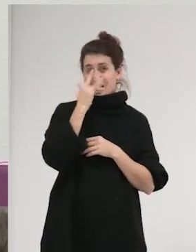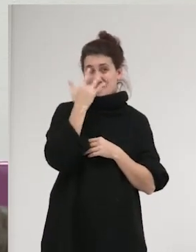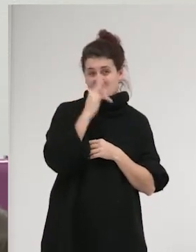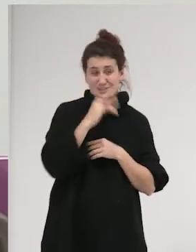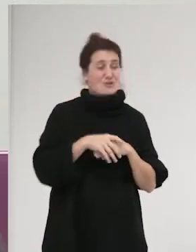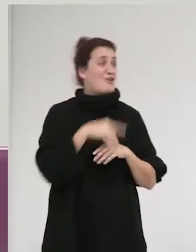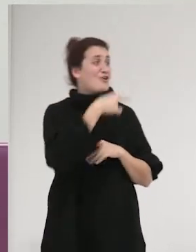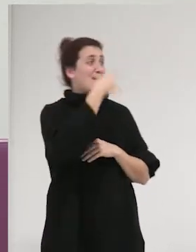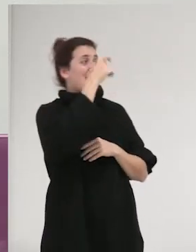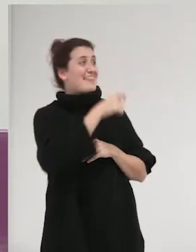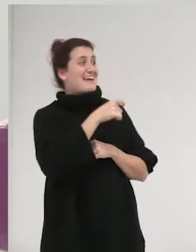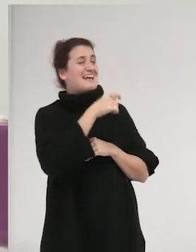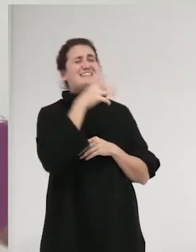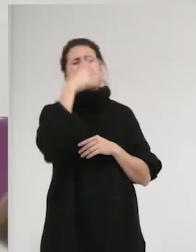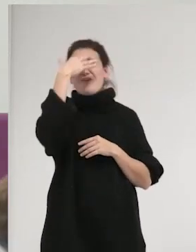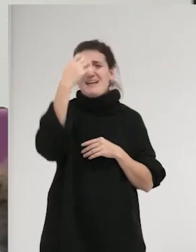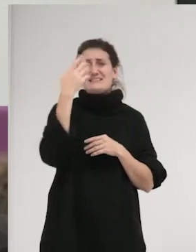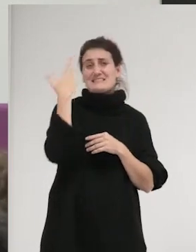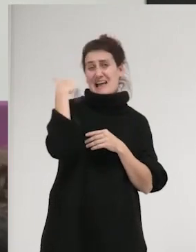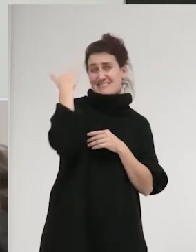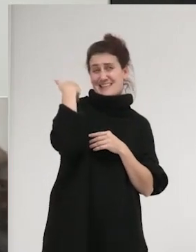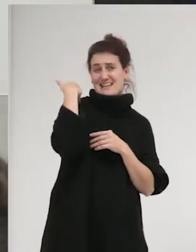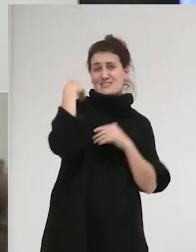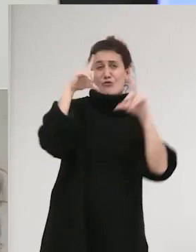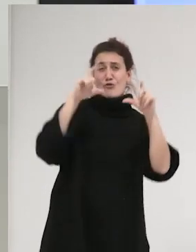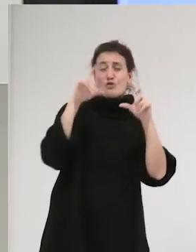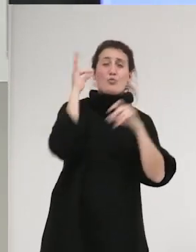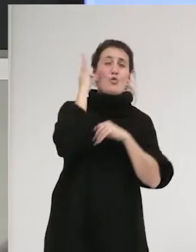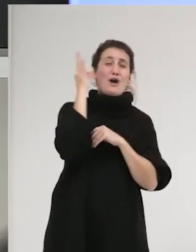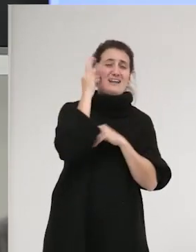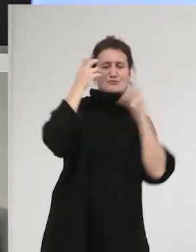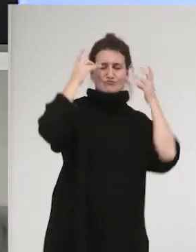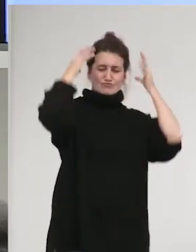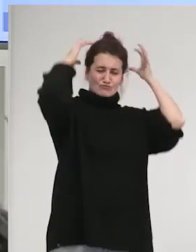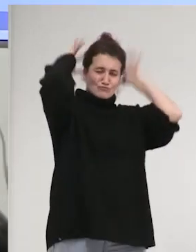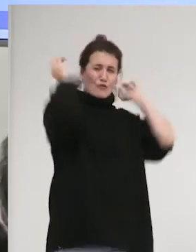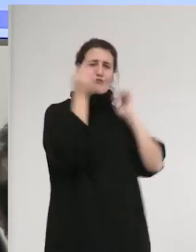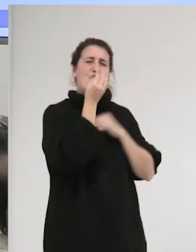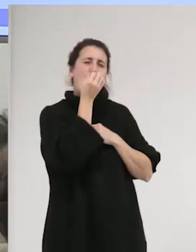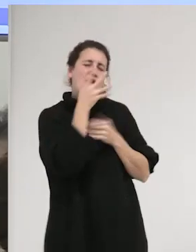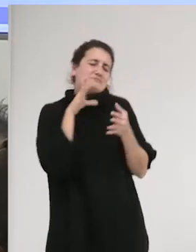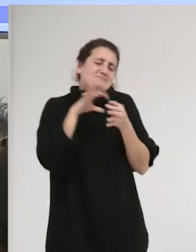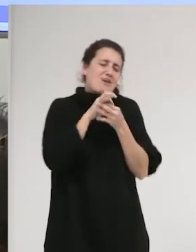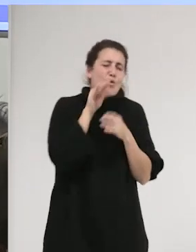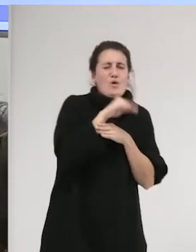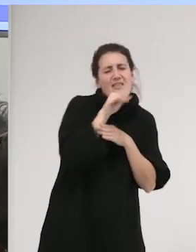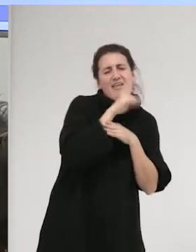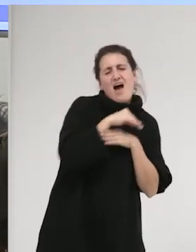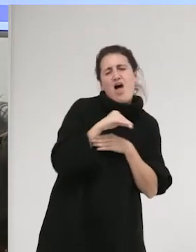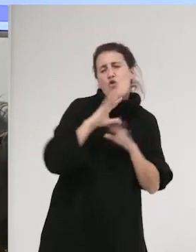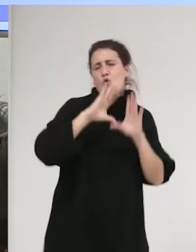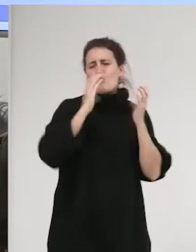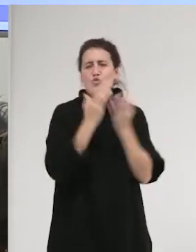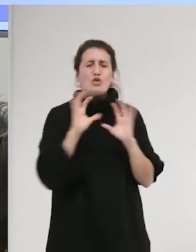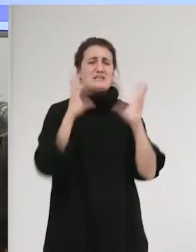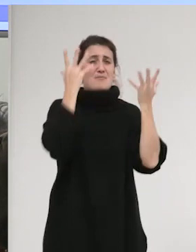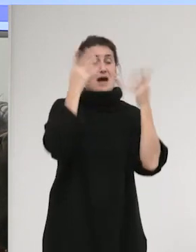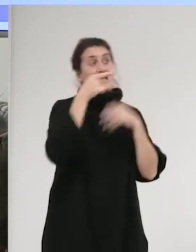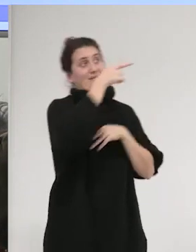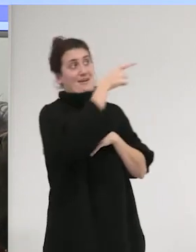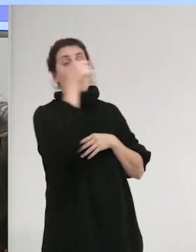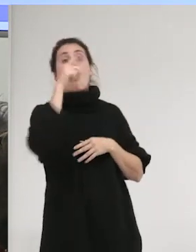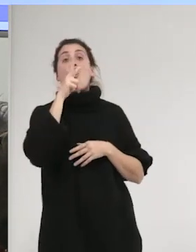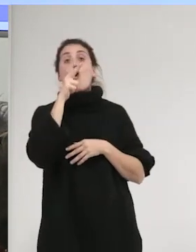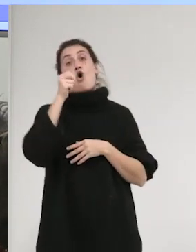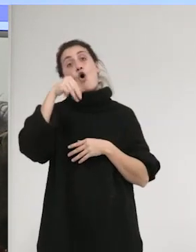aquella señora con todo de flores, ligada al cuidado y a salvar el mundo y tal, y Homer